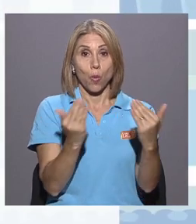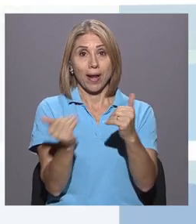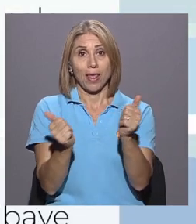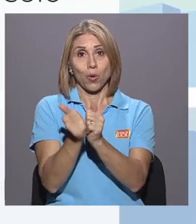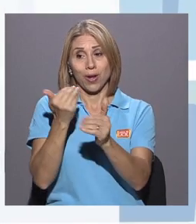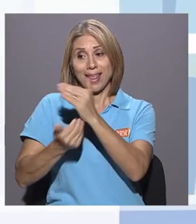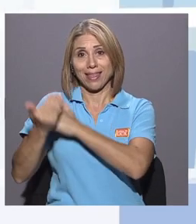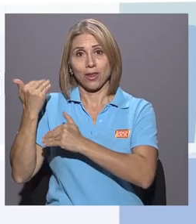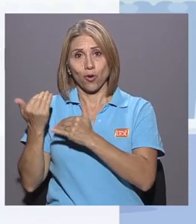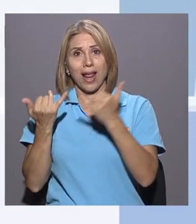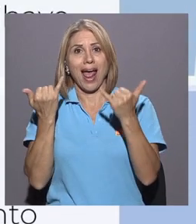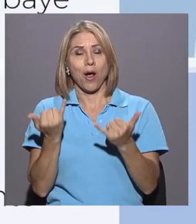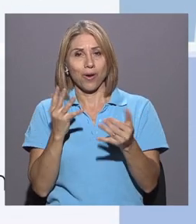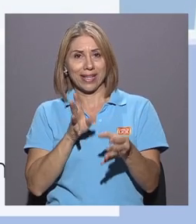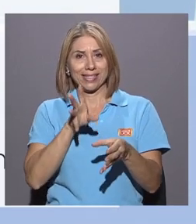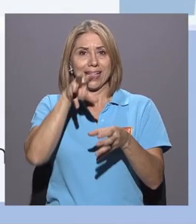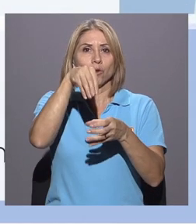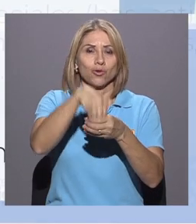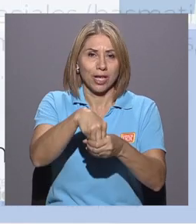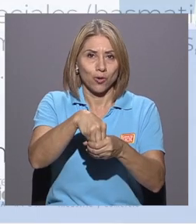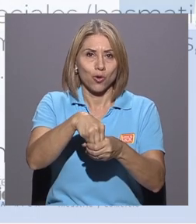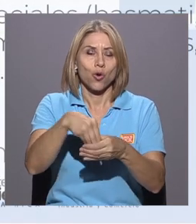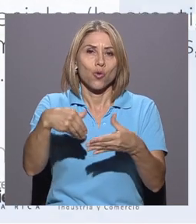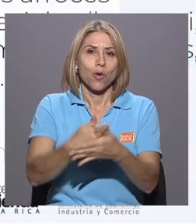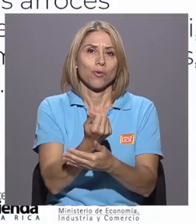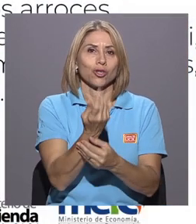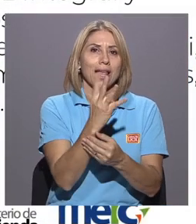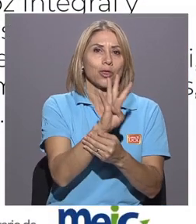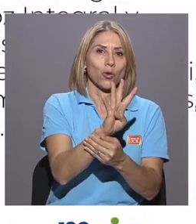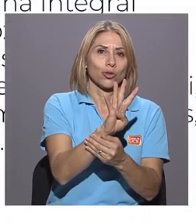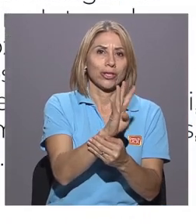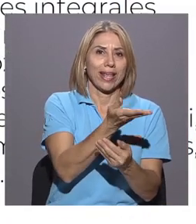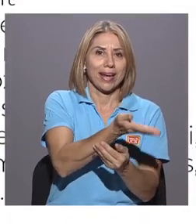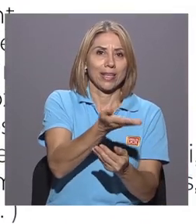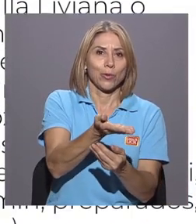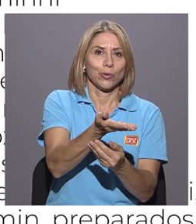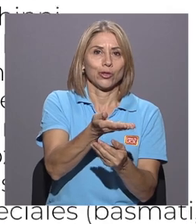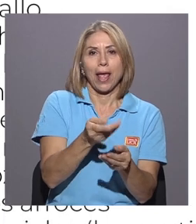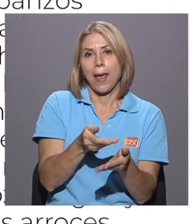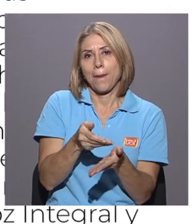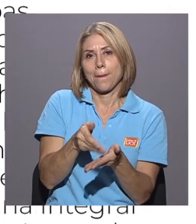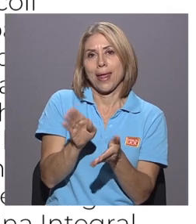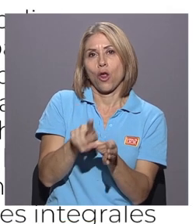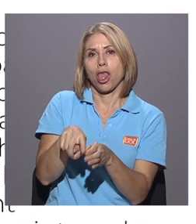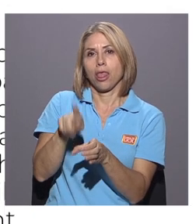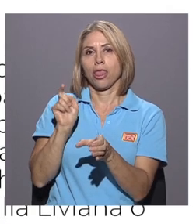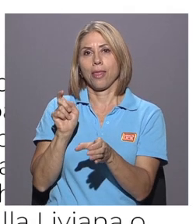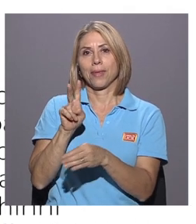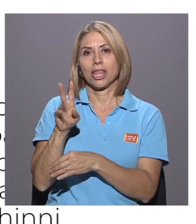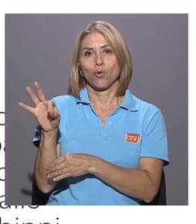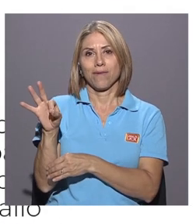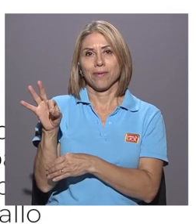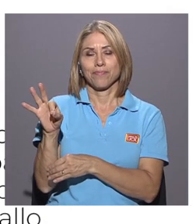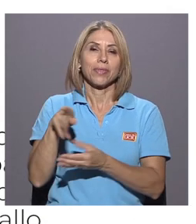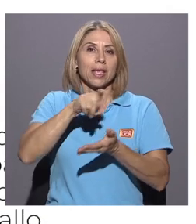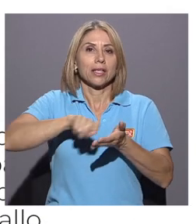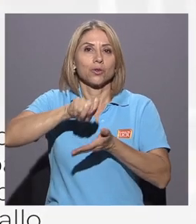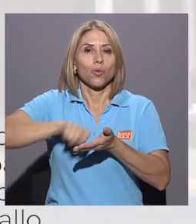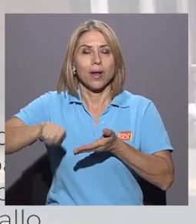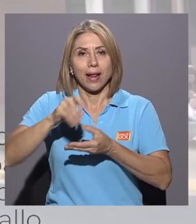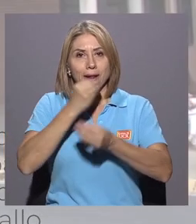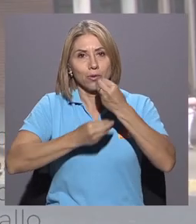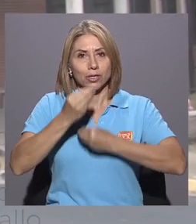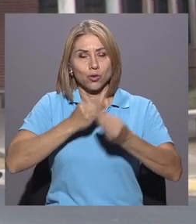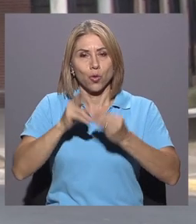canasta, se incluyeron 14 nuevos artículos y se excluyeron 29. Tras el anuncio, la Escuela de Nutrición de la Universidad de